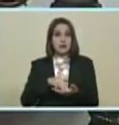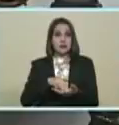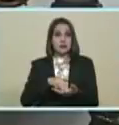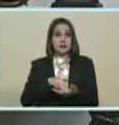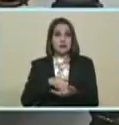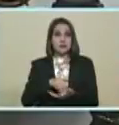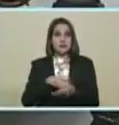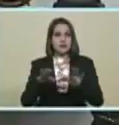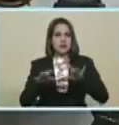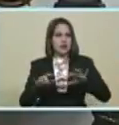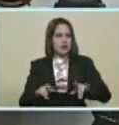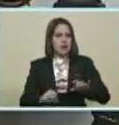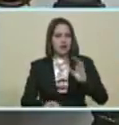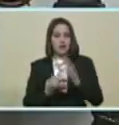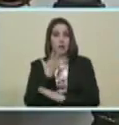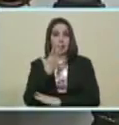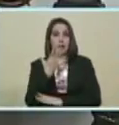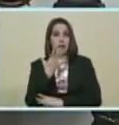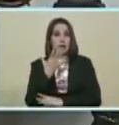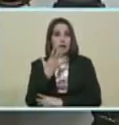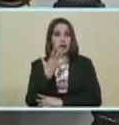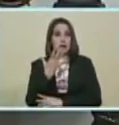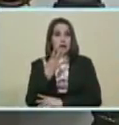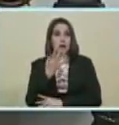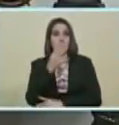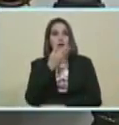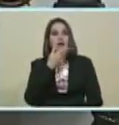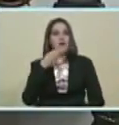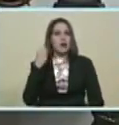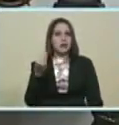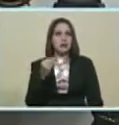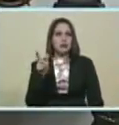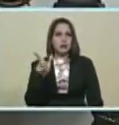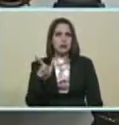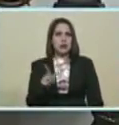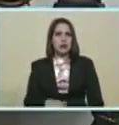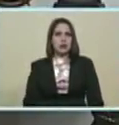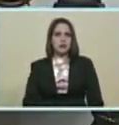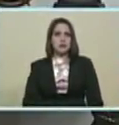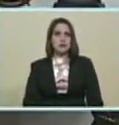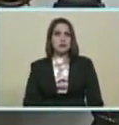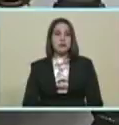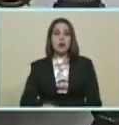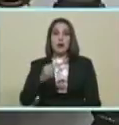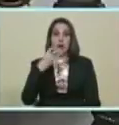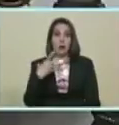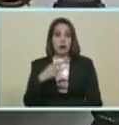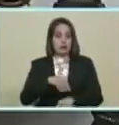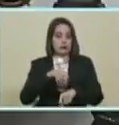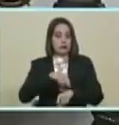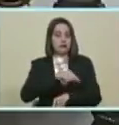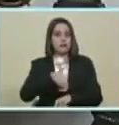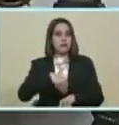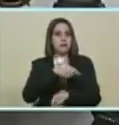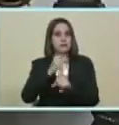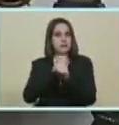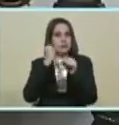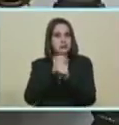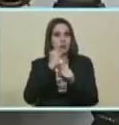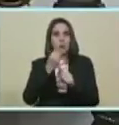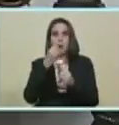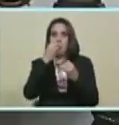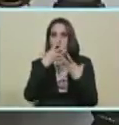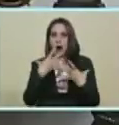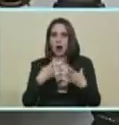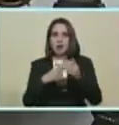Secretario general Fundador De la juventud Socialista Unido De Venezuela Es buena parte De la obra De Héctor Buen líder